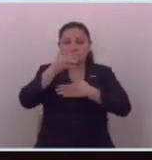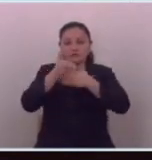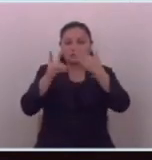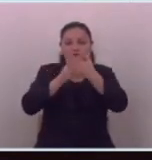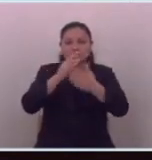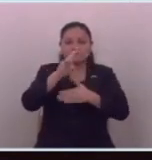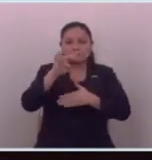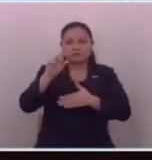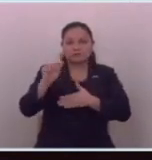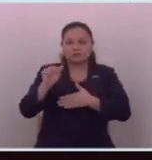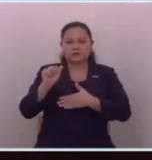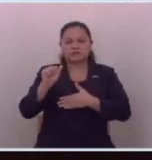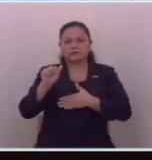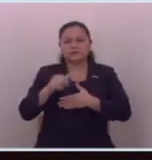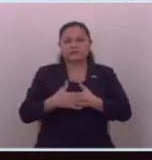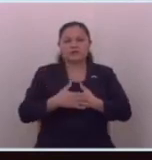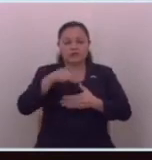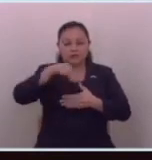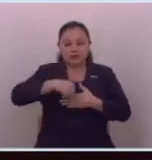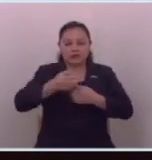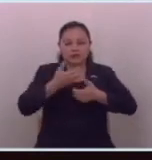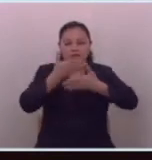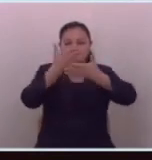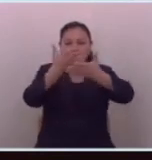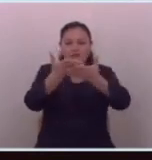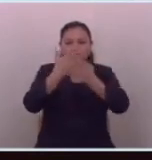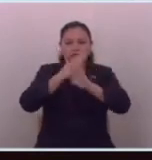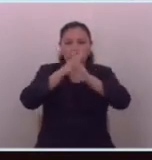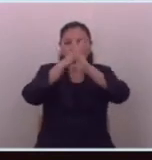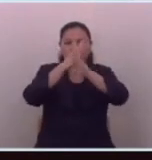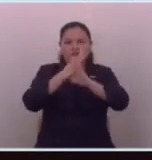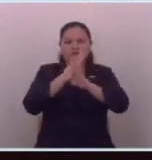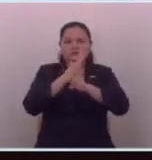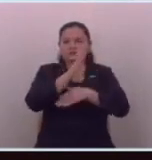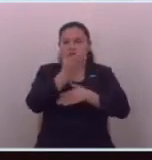diputado Cristian Guevara a quienes se le va a defender